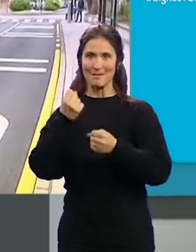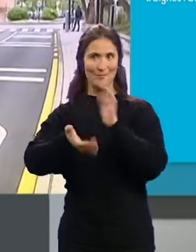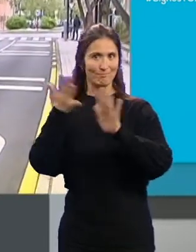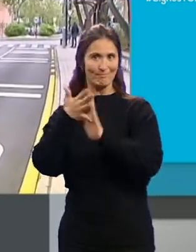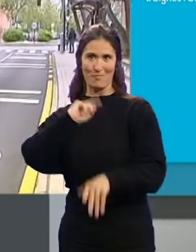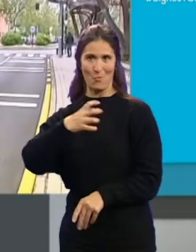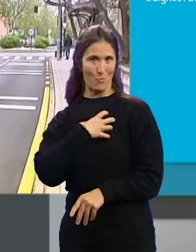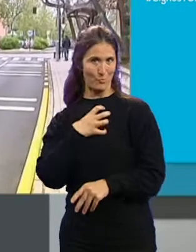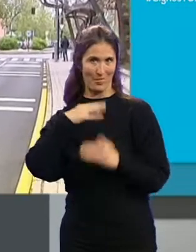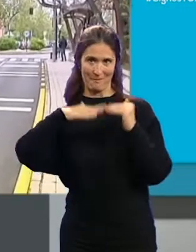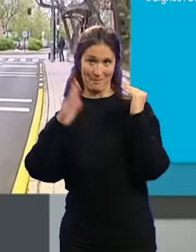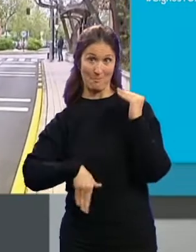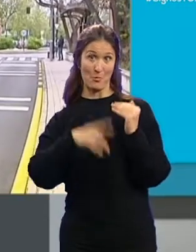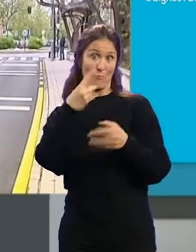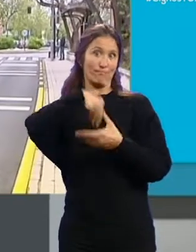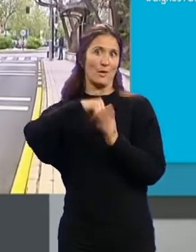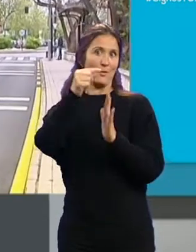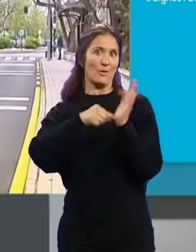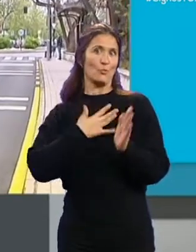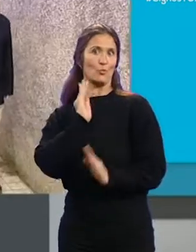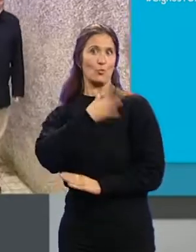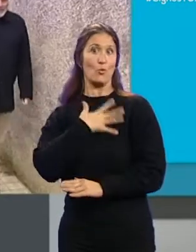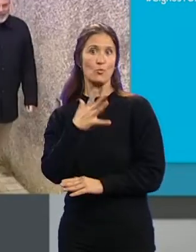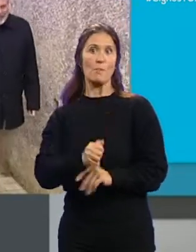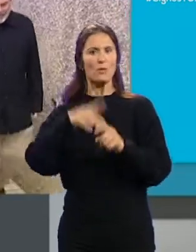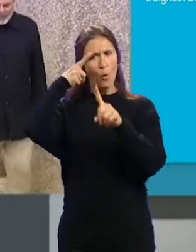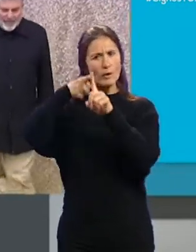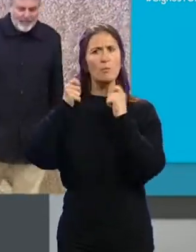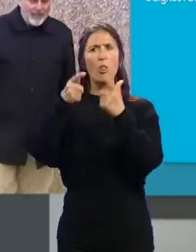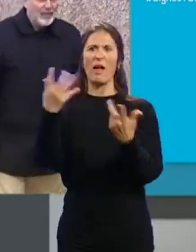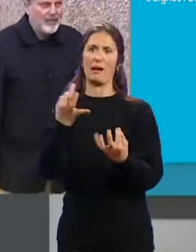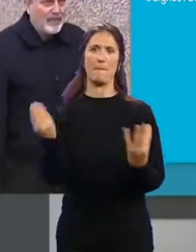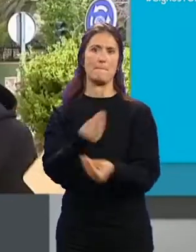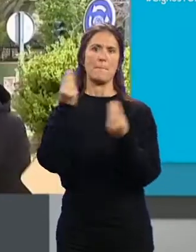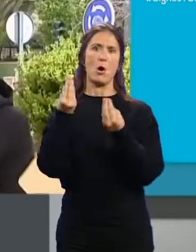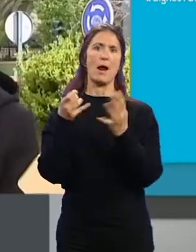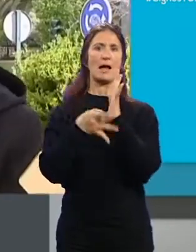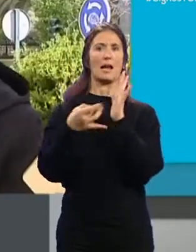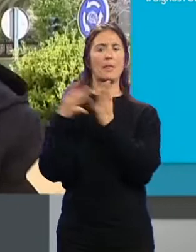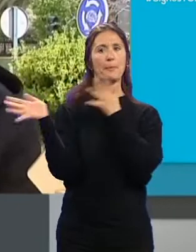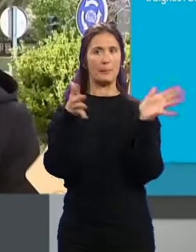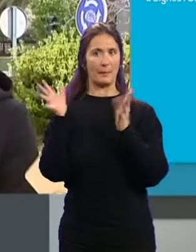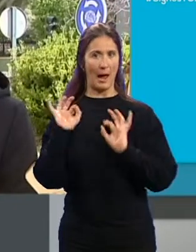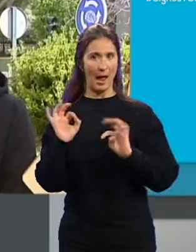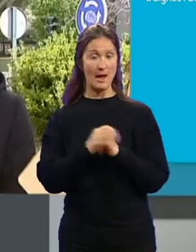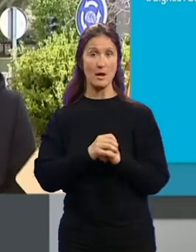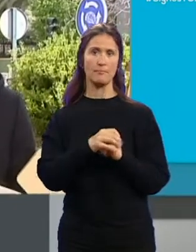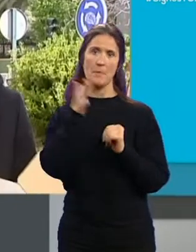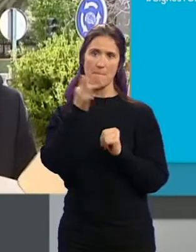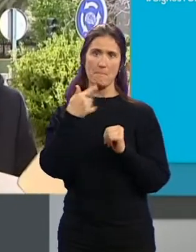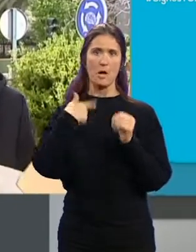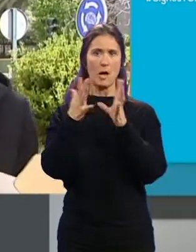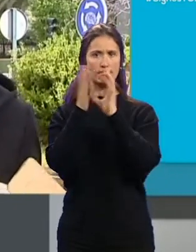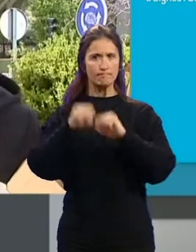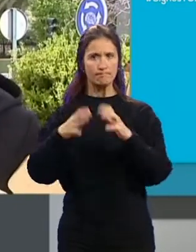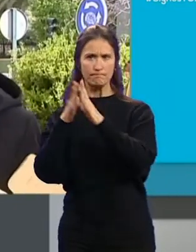ella. Una medida del consistorio que pretende entre otras mejorar la calidad del aire de la ciudad. Además vamos a completando con señalizaciones